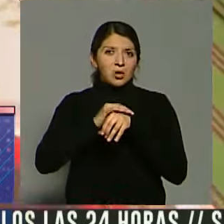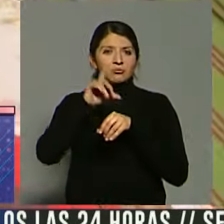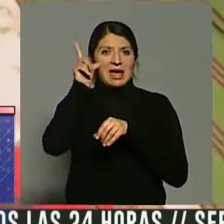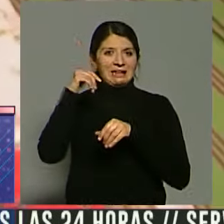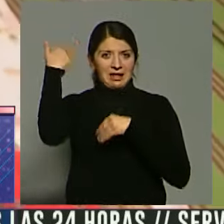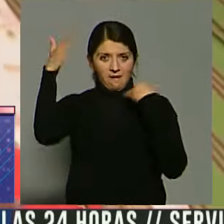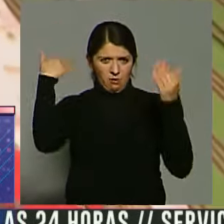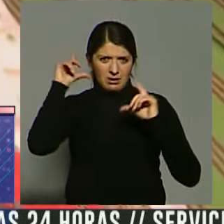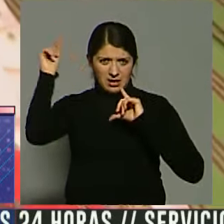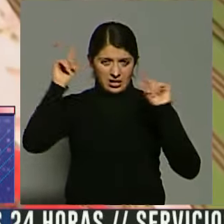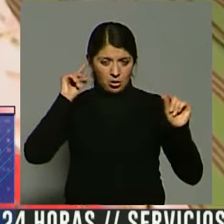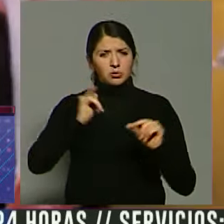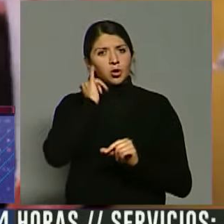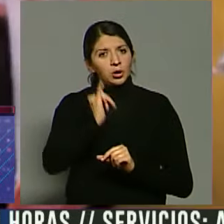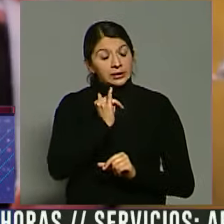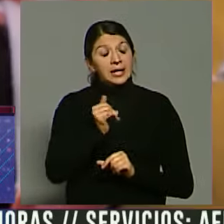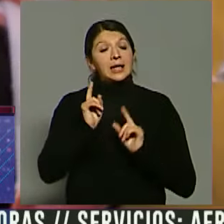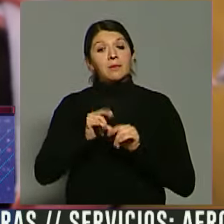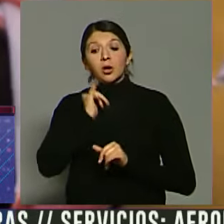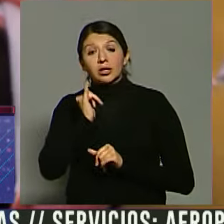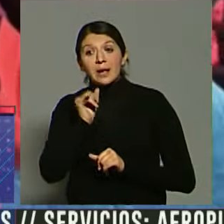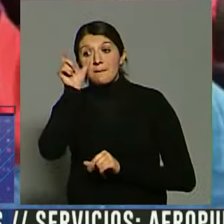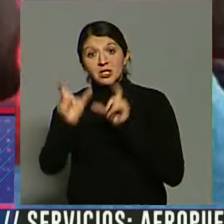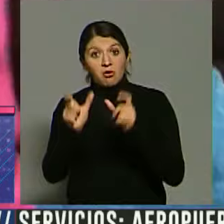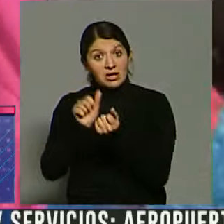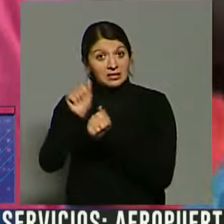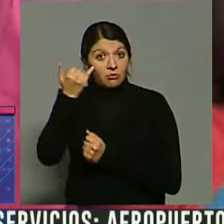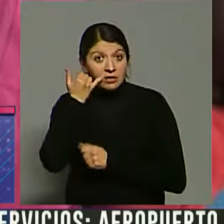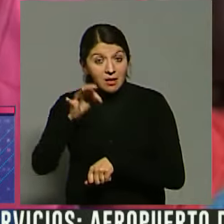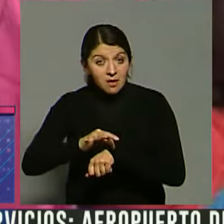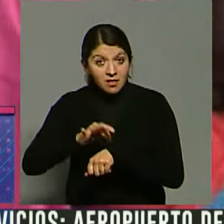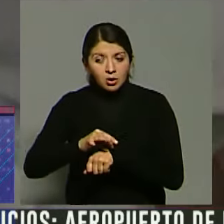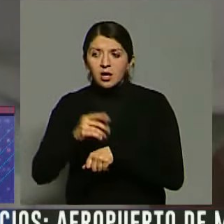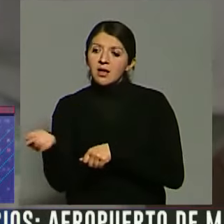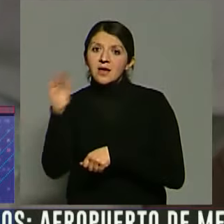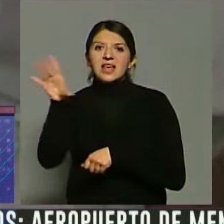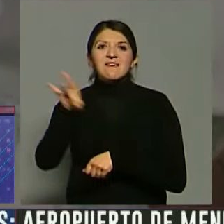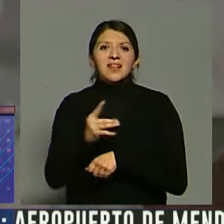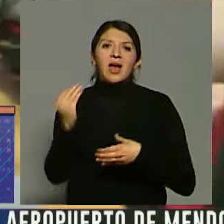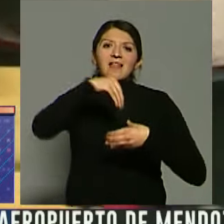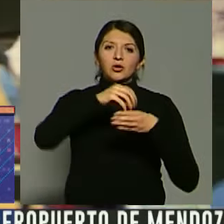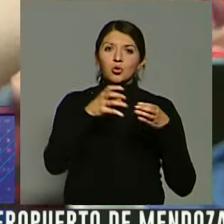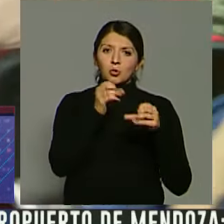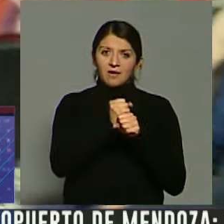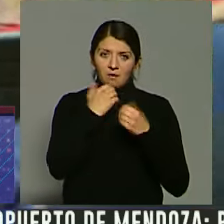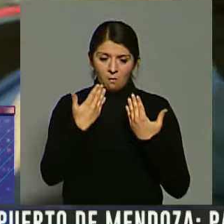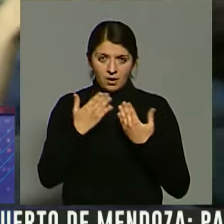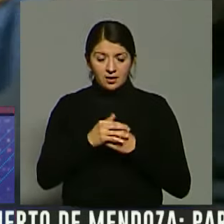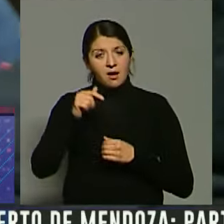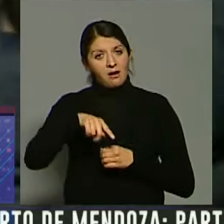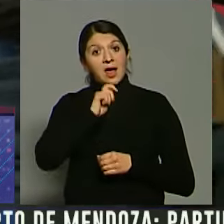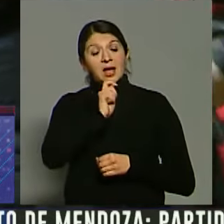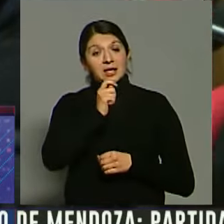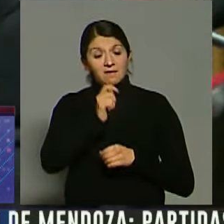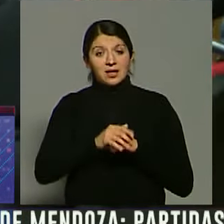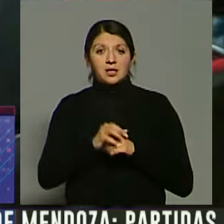o egresados de la Facultad de Ciencias Médicas a que participen de esta organización. Vamos a la entrevista que le realizamos a Agustina